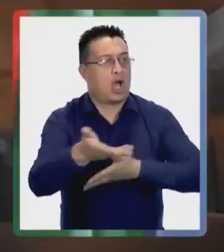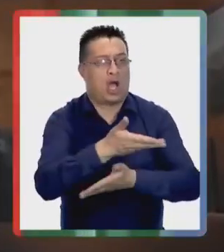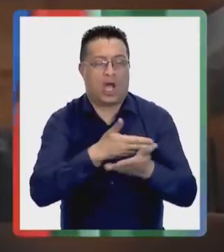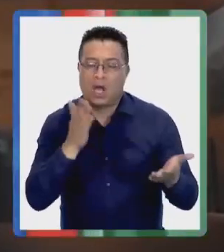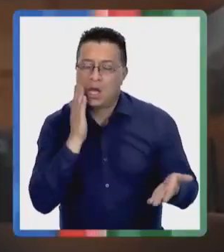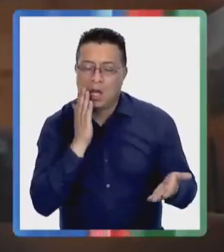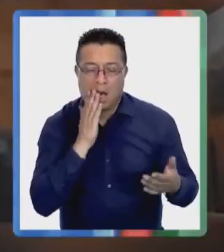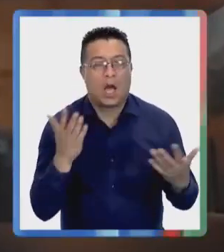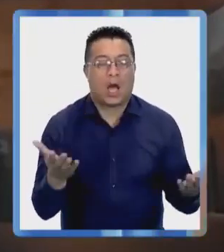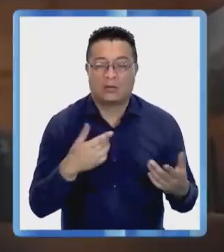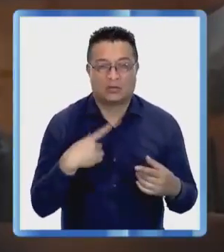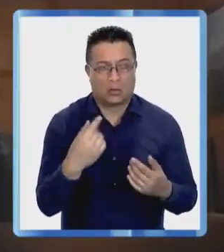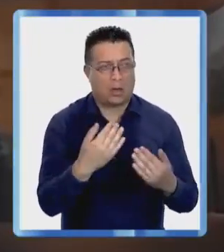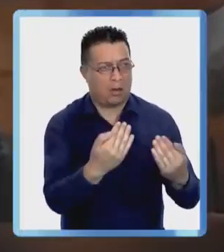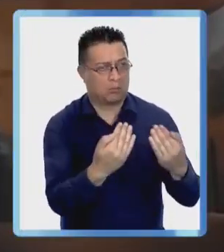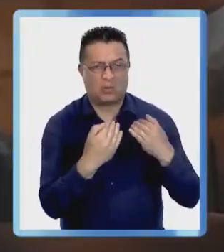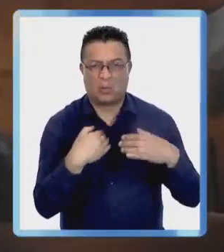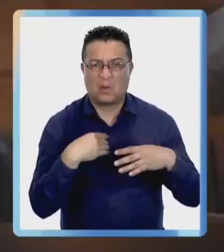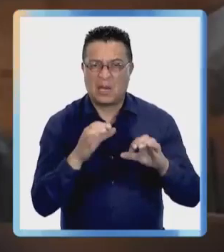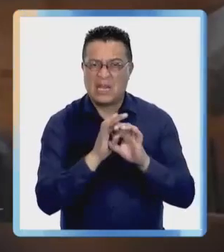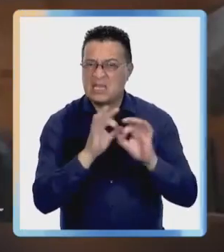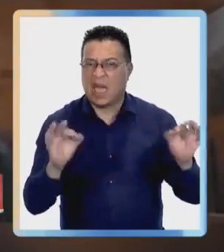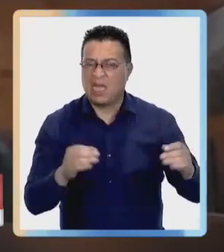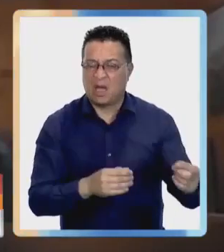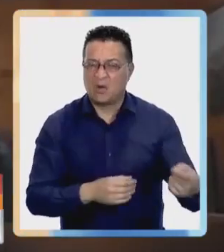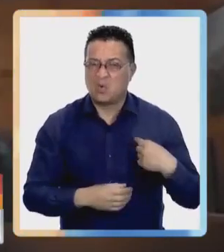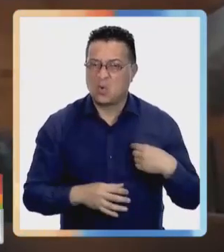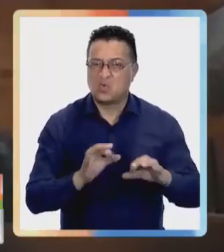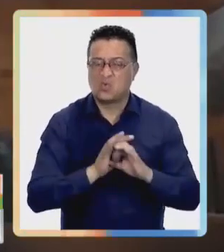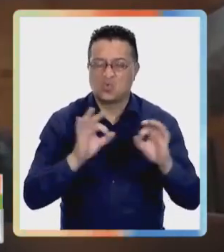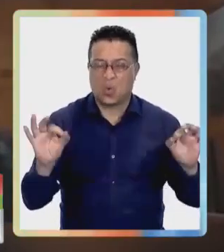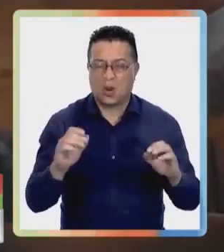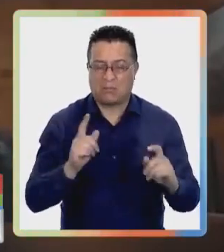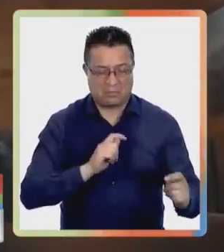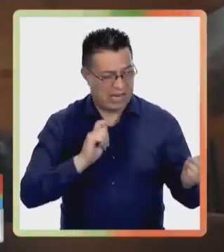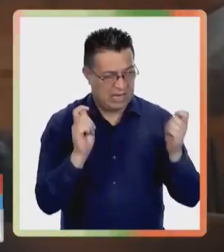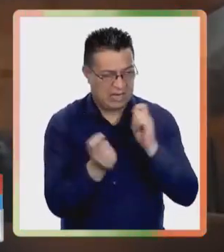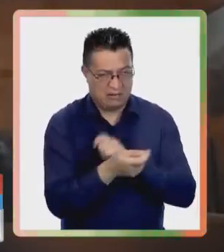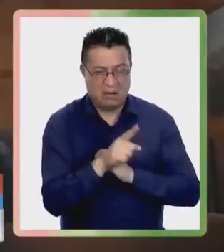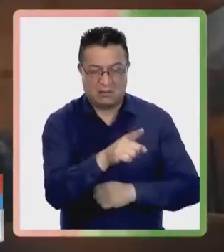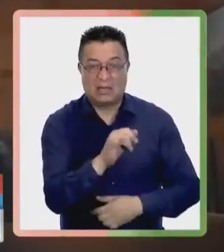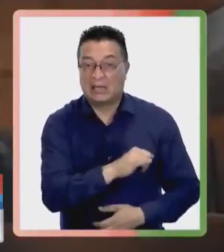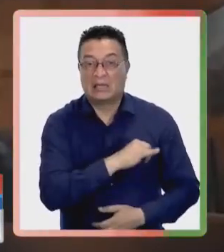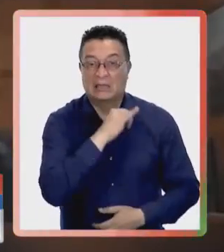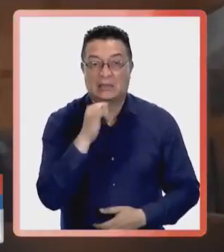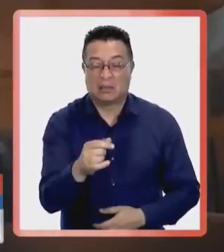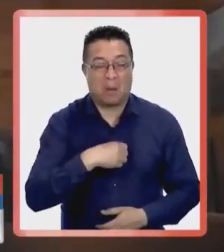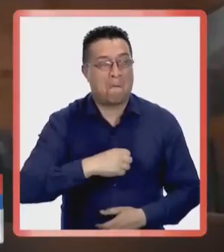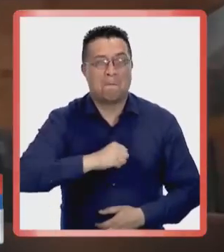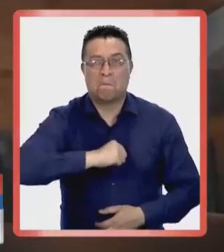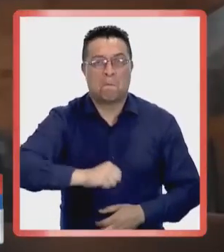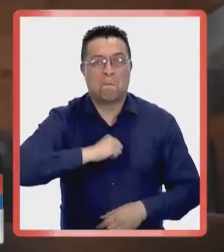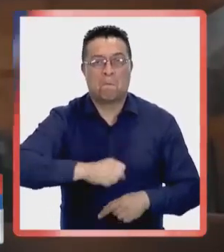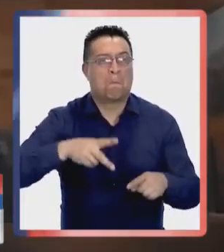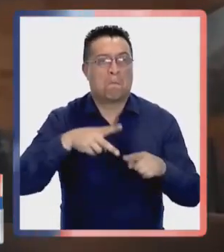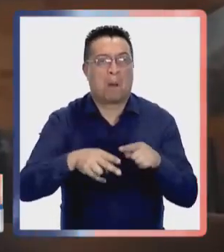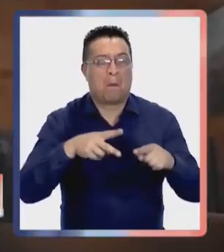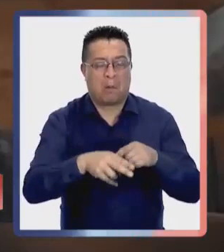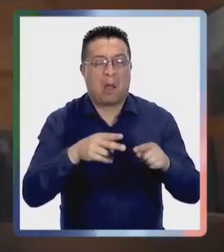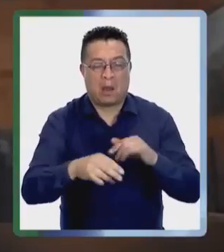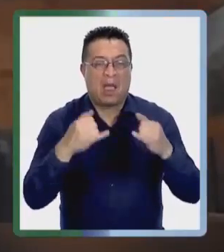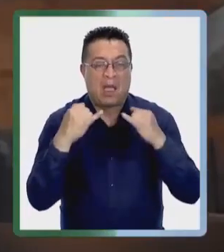habla en su canción de que son camaradas, cuando nosotros jamás hemos sentido el apoyo y la contención realmente de estas personas.